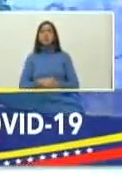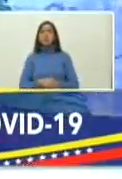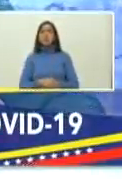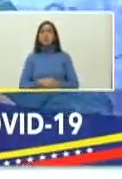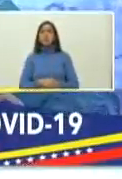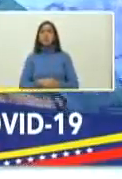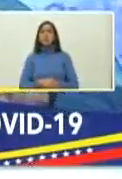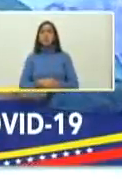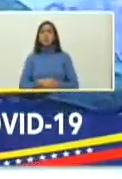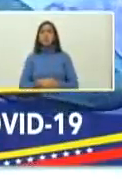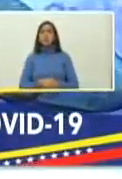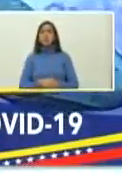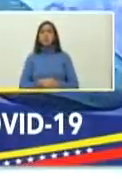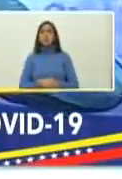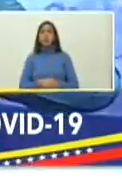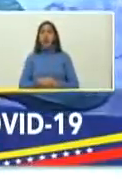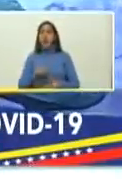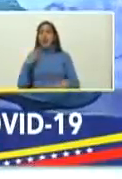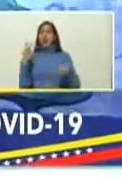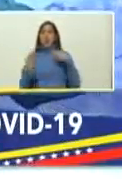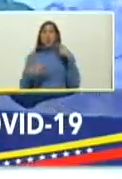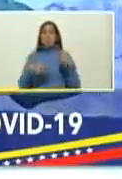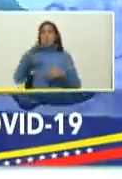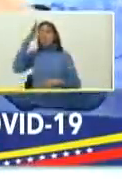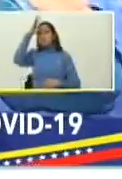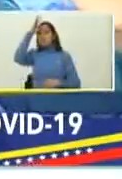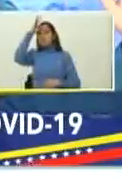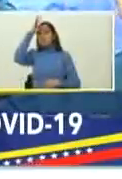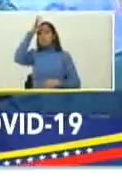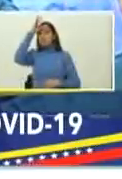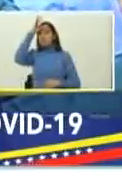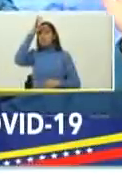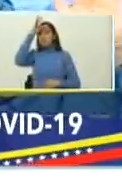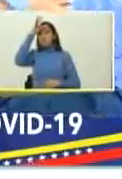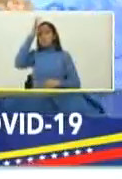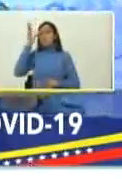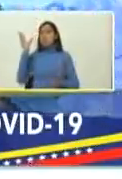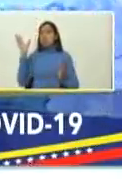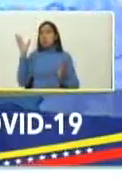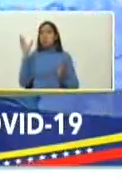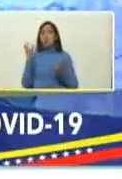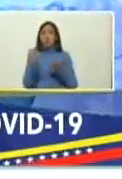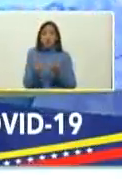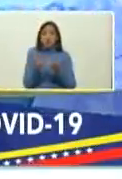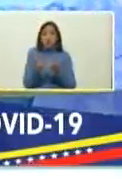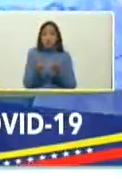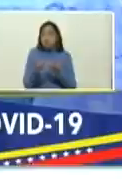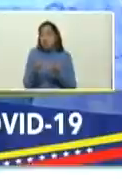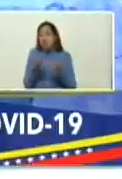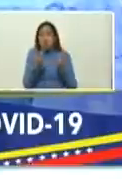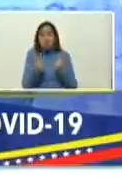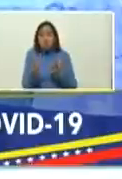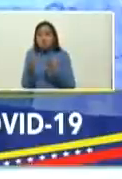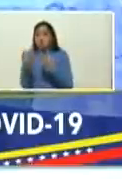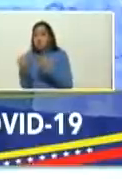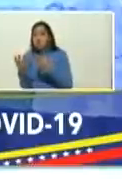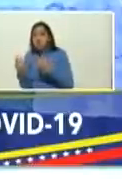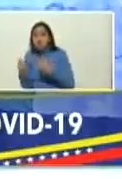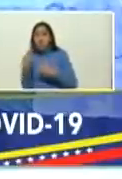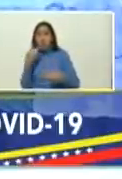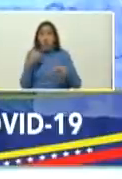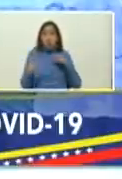no sé cuando entran a esos restaurantes si es que se desata la locura me han contado que los